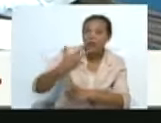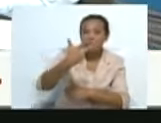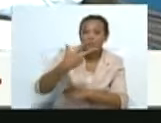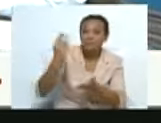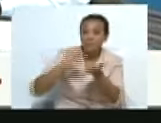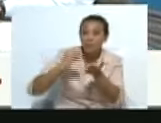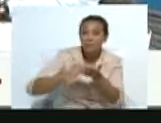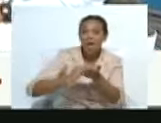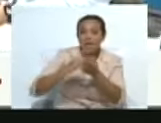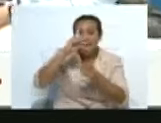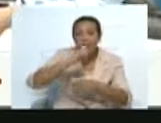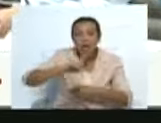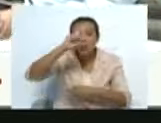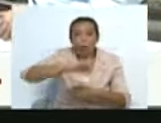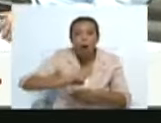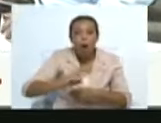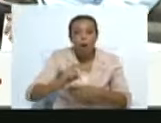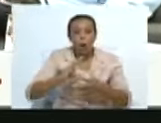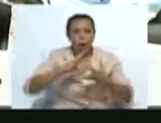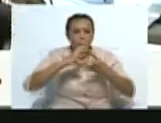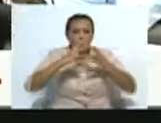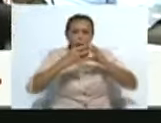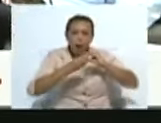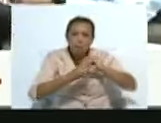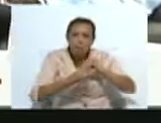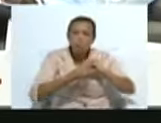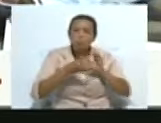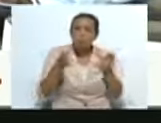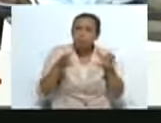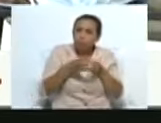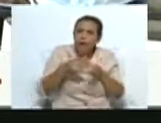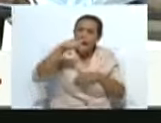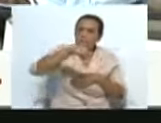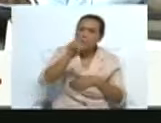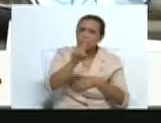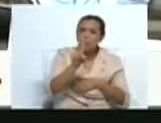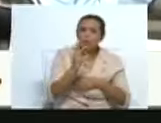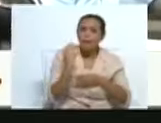pero también cómo se madura, cómo la organización mejora,